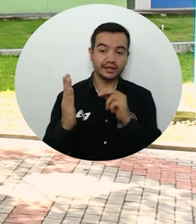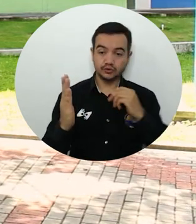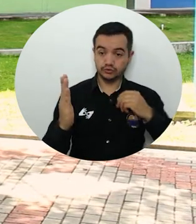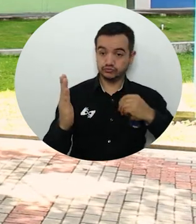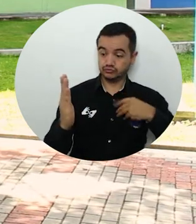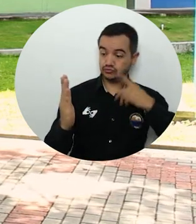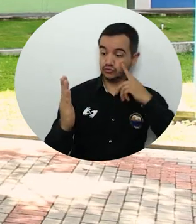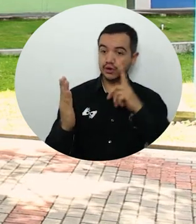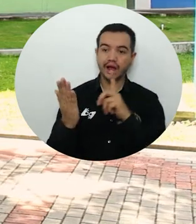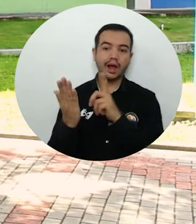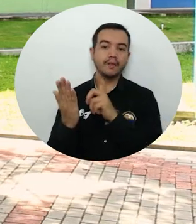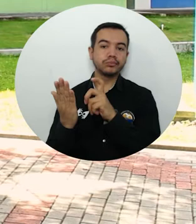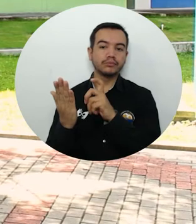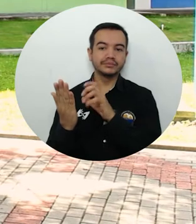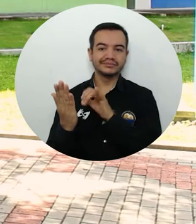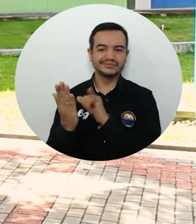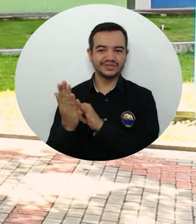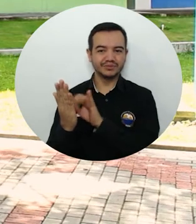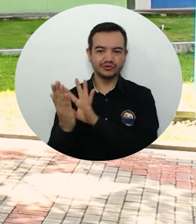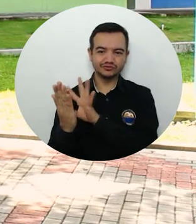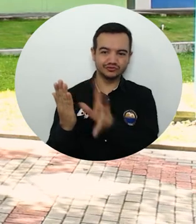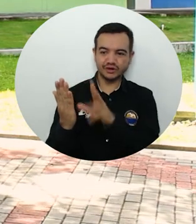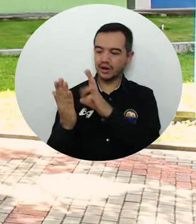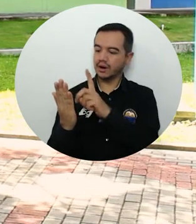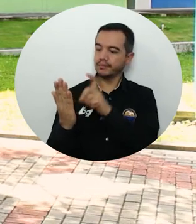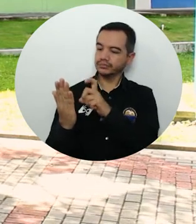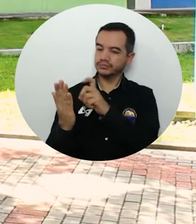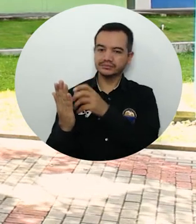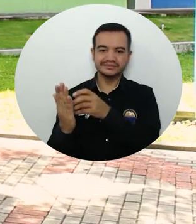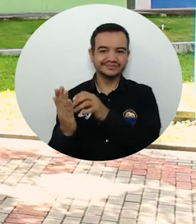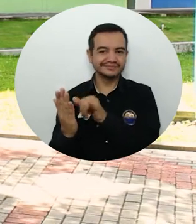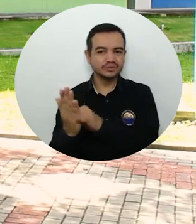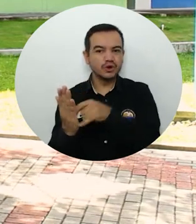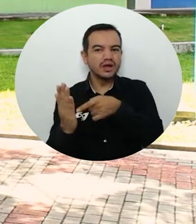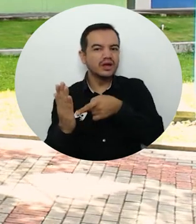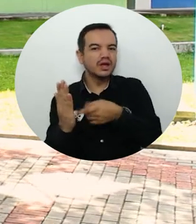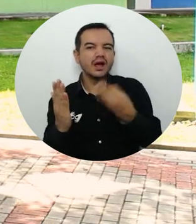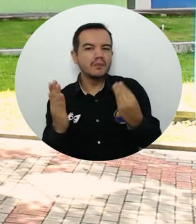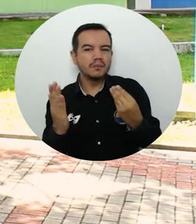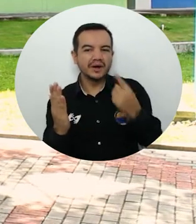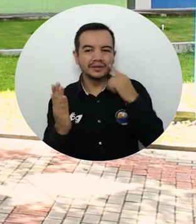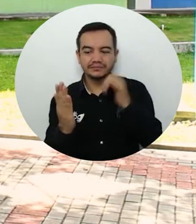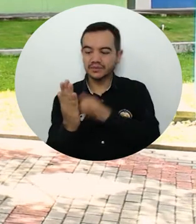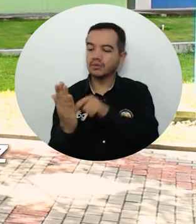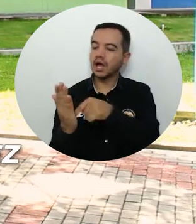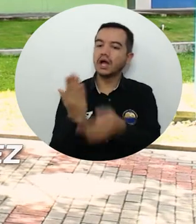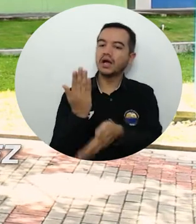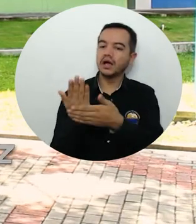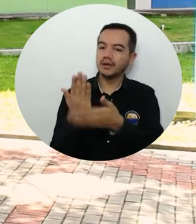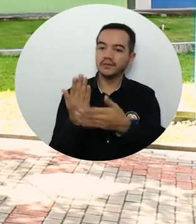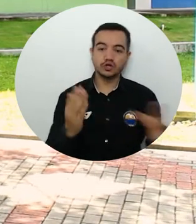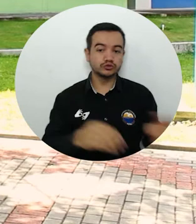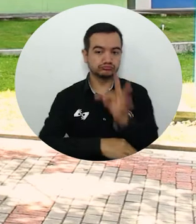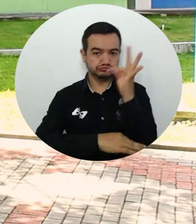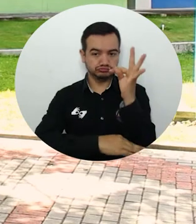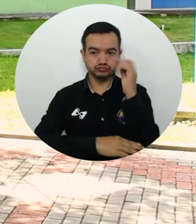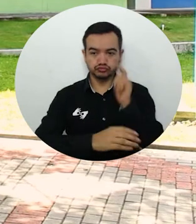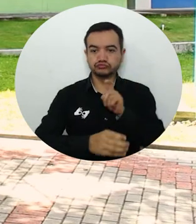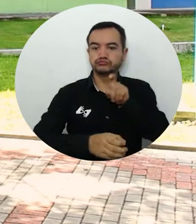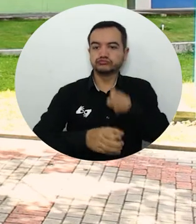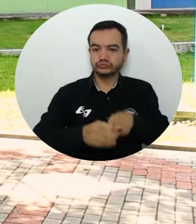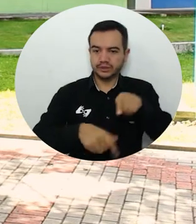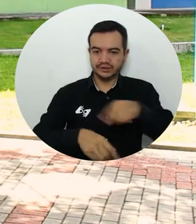celular podría descargar ese código, que lo único que indica es que usted es un funcionario activo en esta